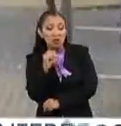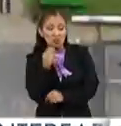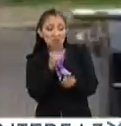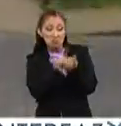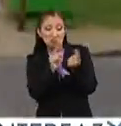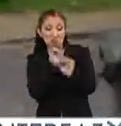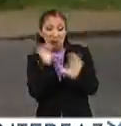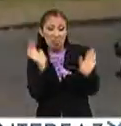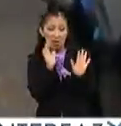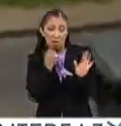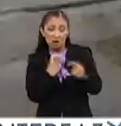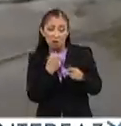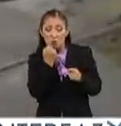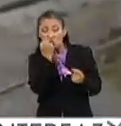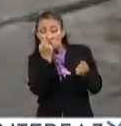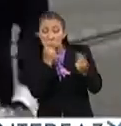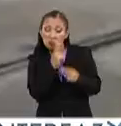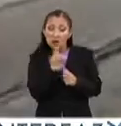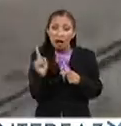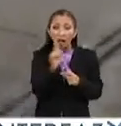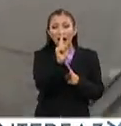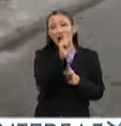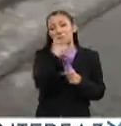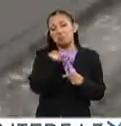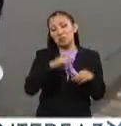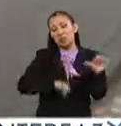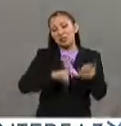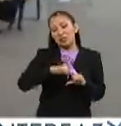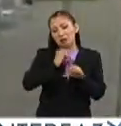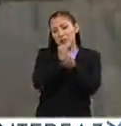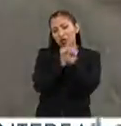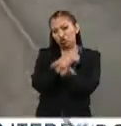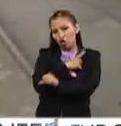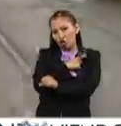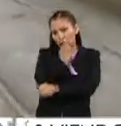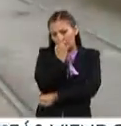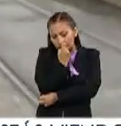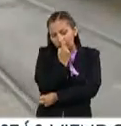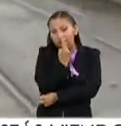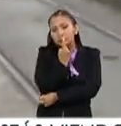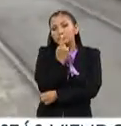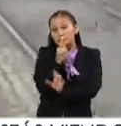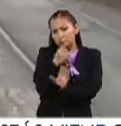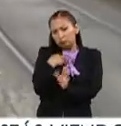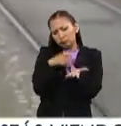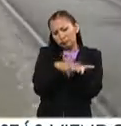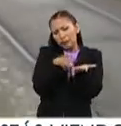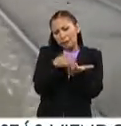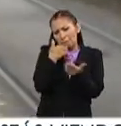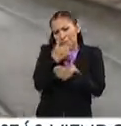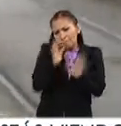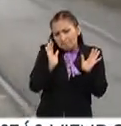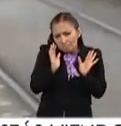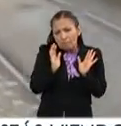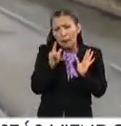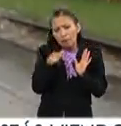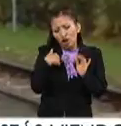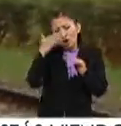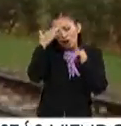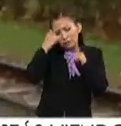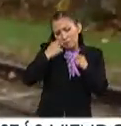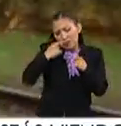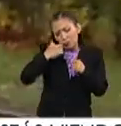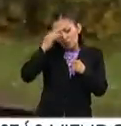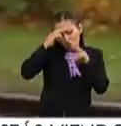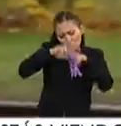no iba con nadie y fue estar trabajando, estar haciendo mis actividades de investigación, pero solo, ¿no? Y fue, o fue rico por esa parte porque te conoces,